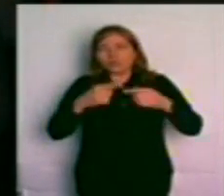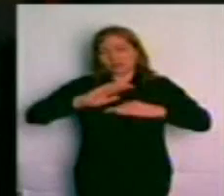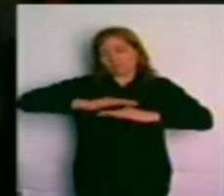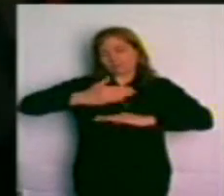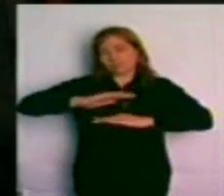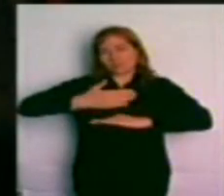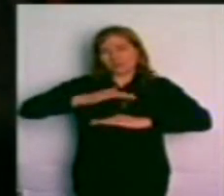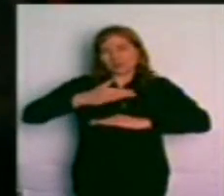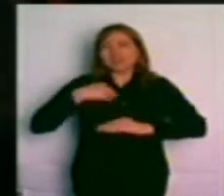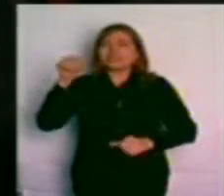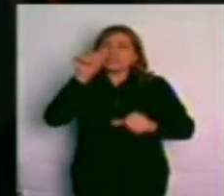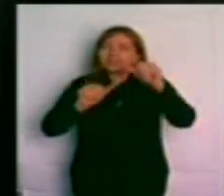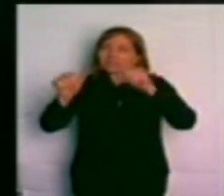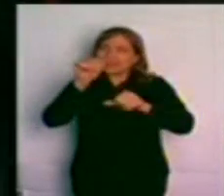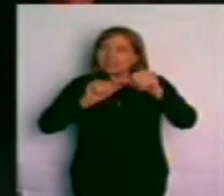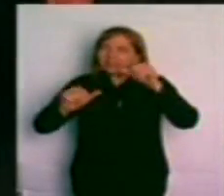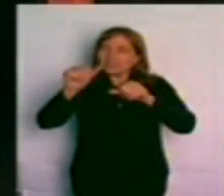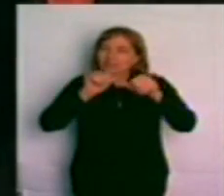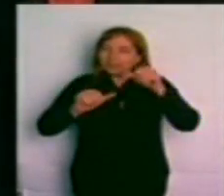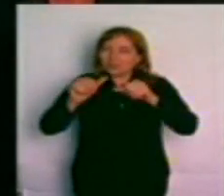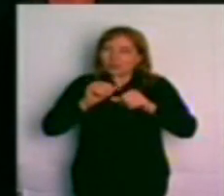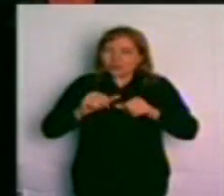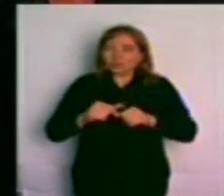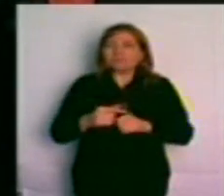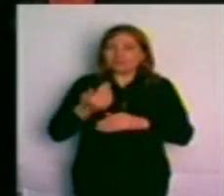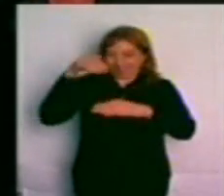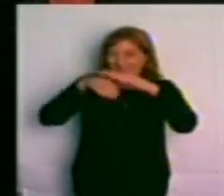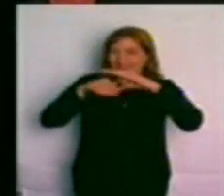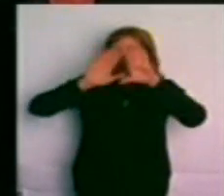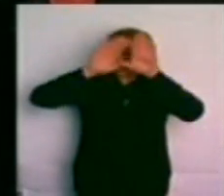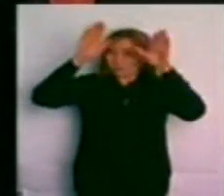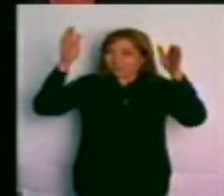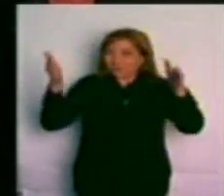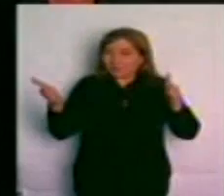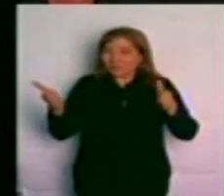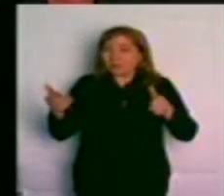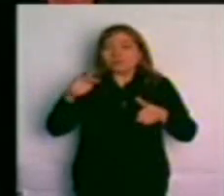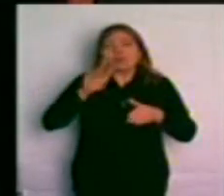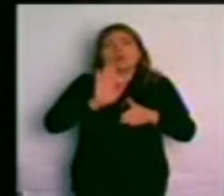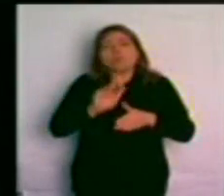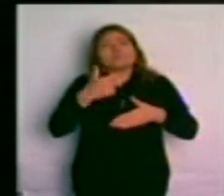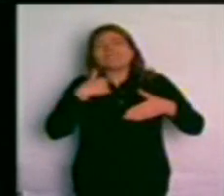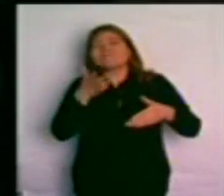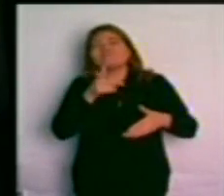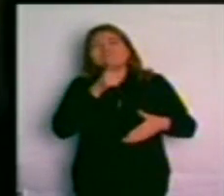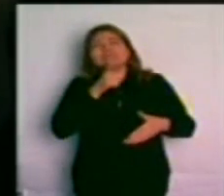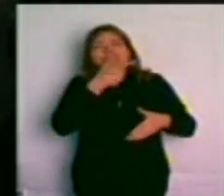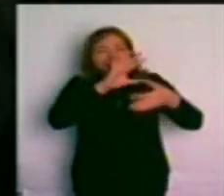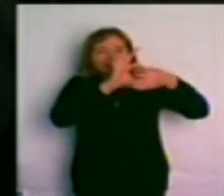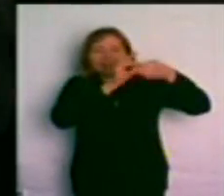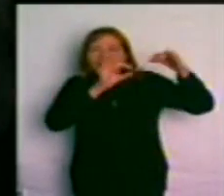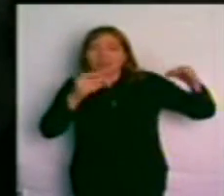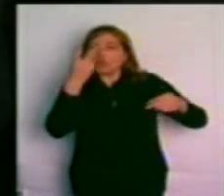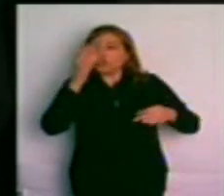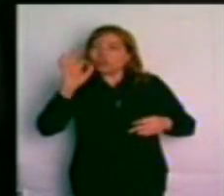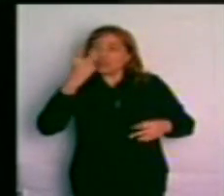de científicos, porque era precisamente el eslabón de esos